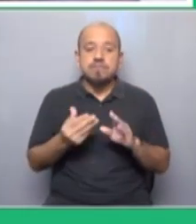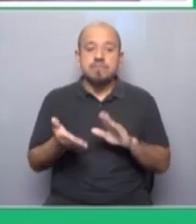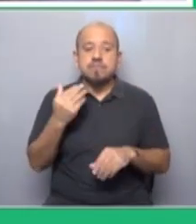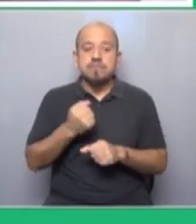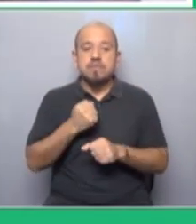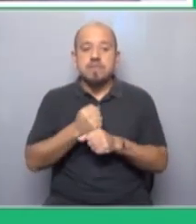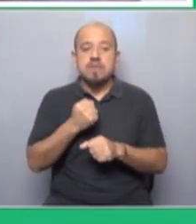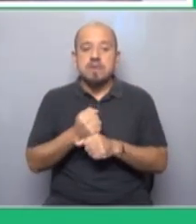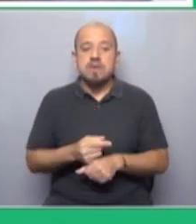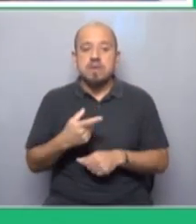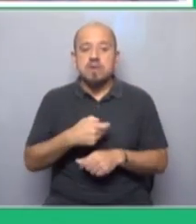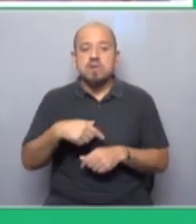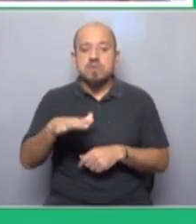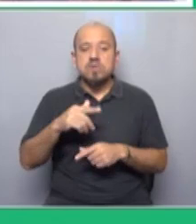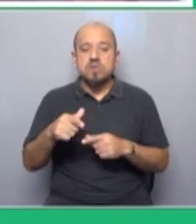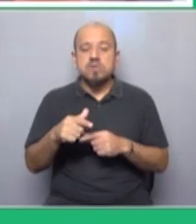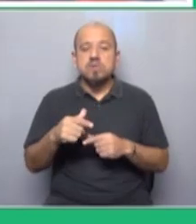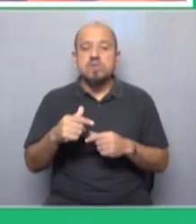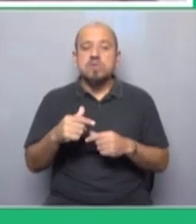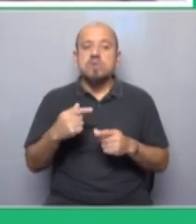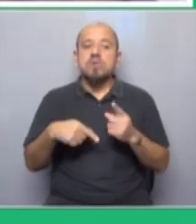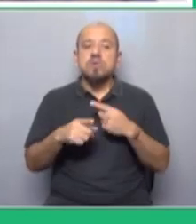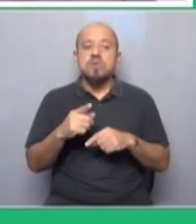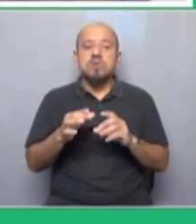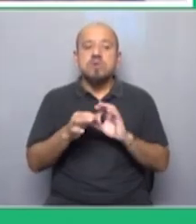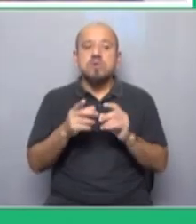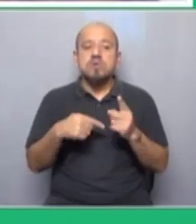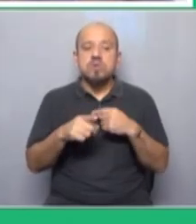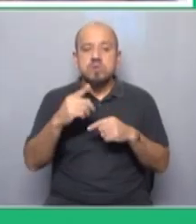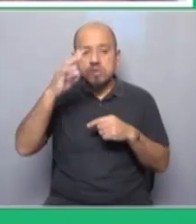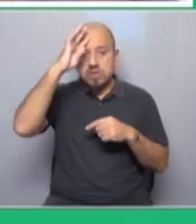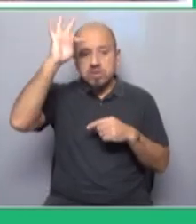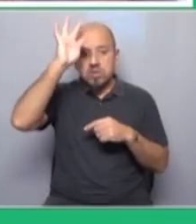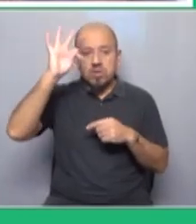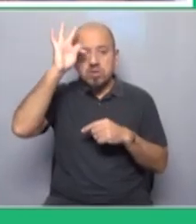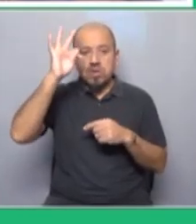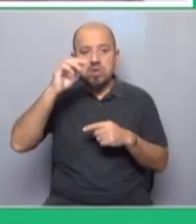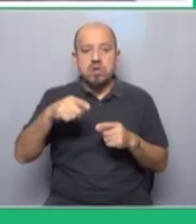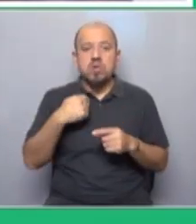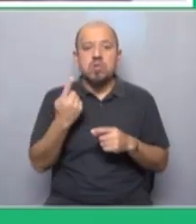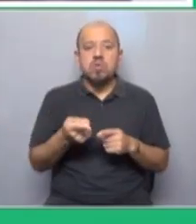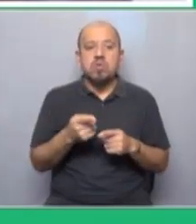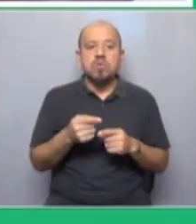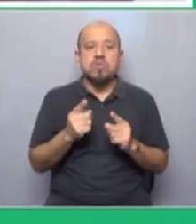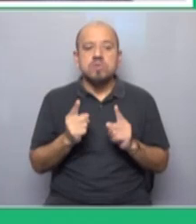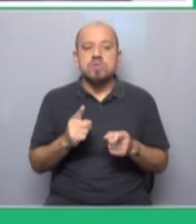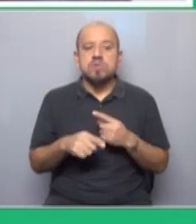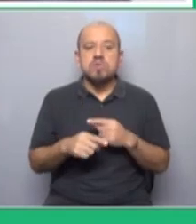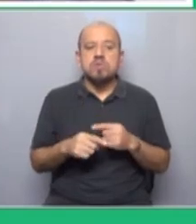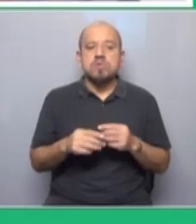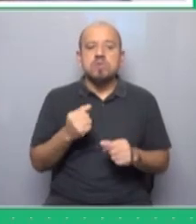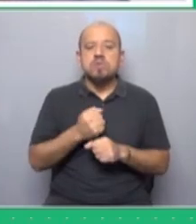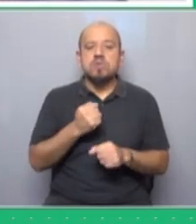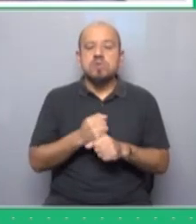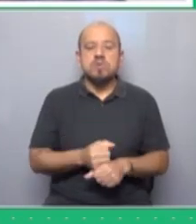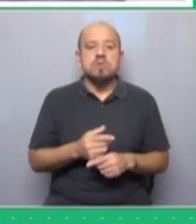en su base social que los demócratas. Entonces, parte de la historia es eso. Otra parte de la historia es que tenemos un mercado laboral